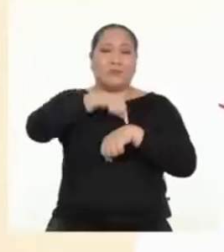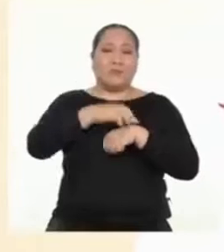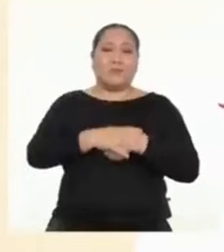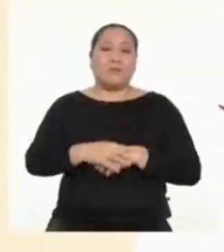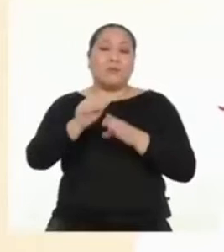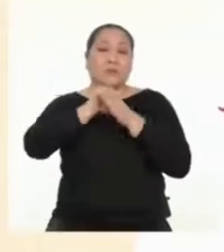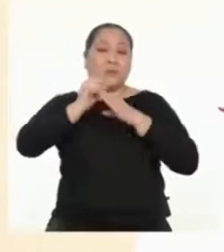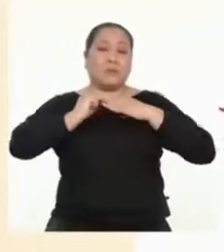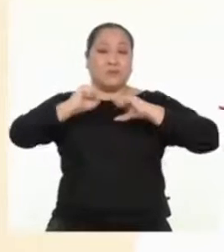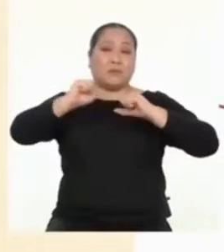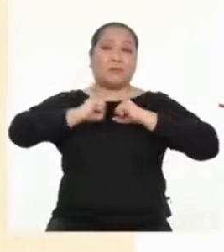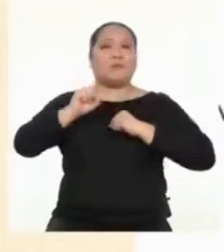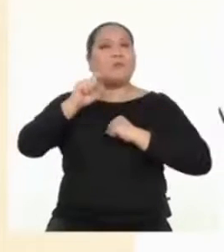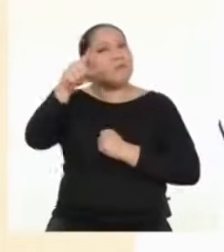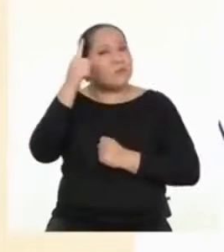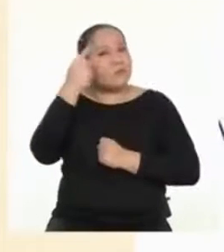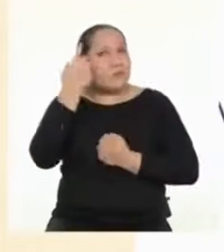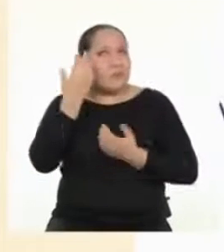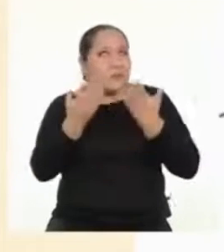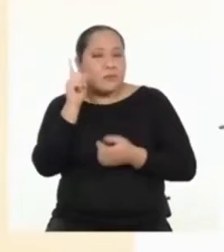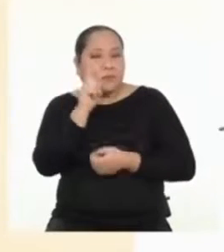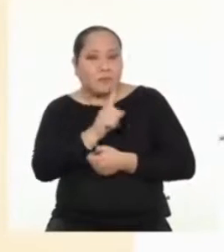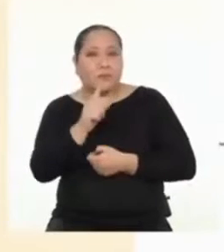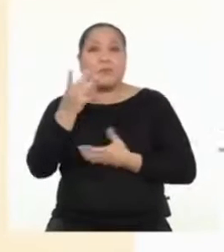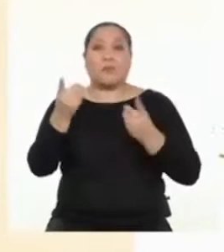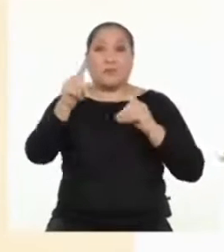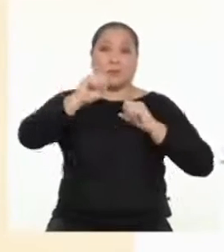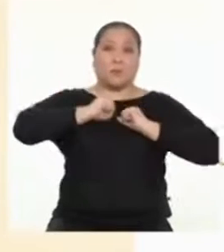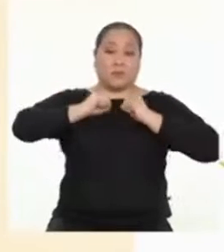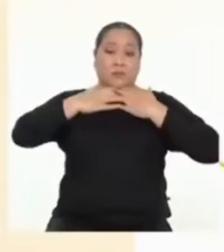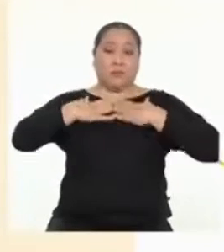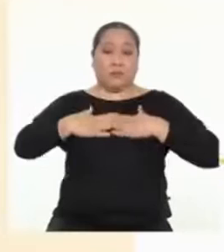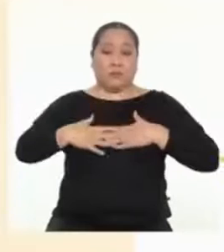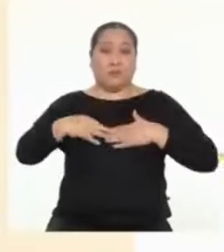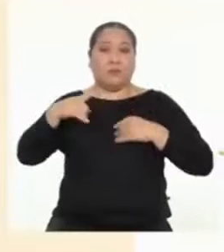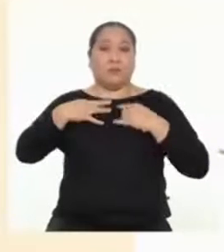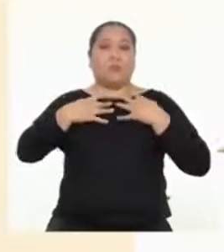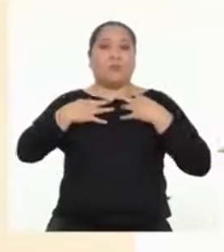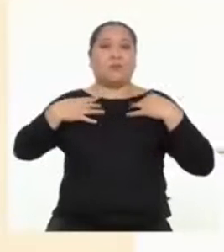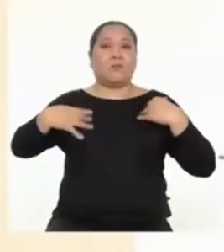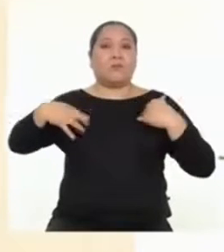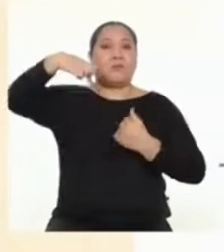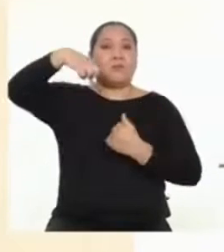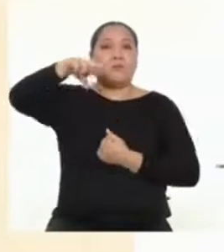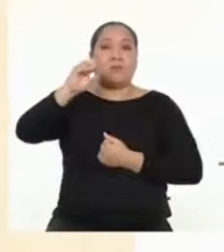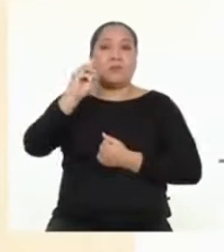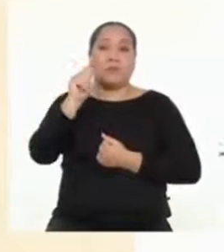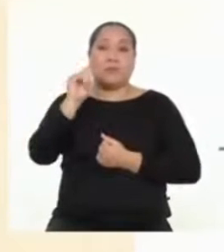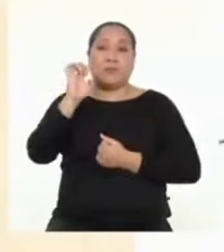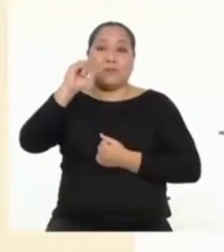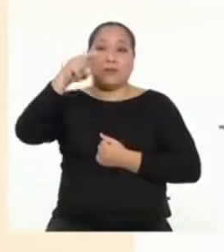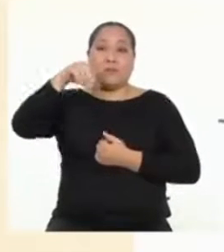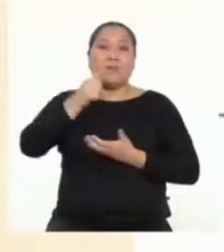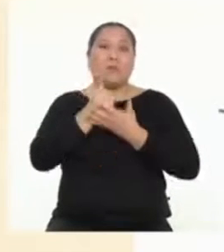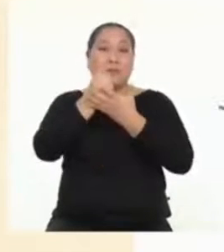Practiquen deportes. Lo crean o no, cuando se ejercitan sus músculos, segregan una proteína que aumenta las